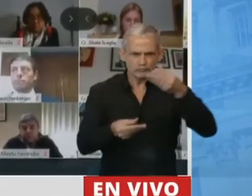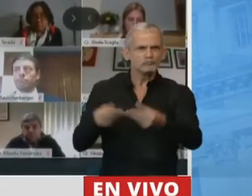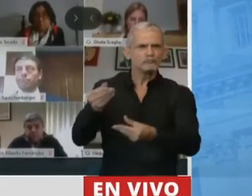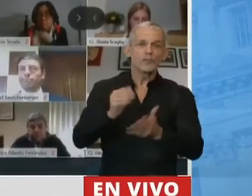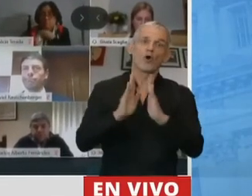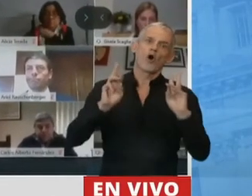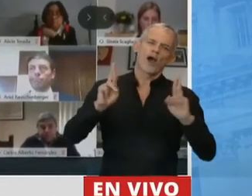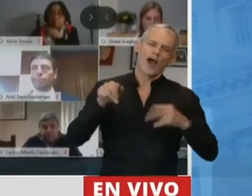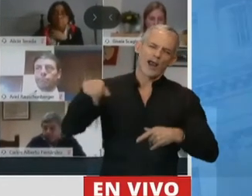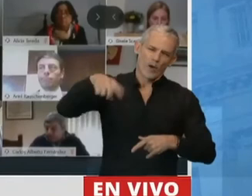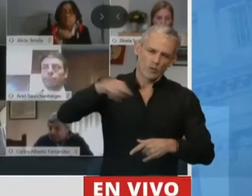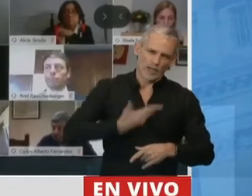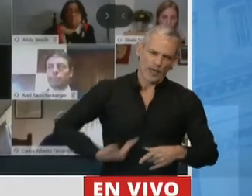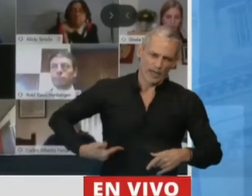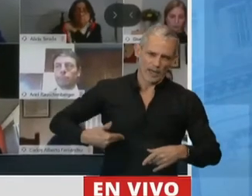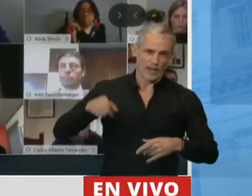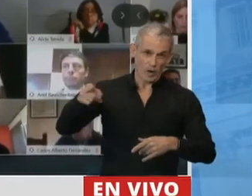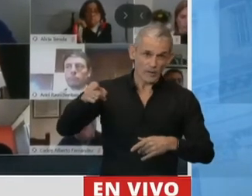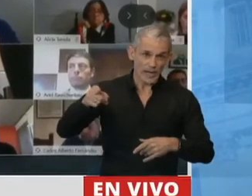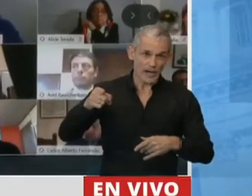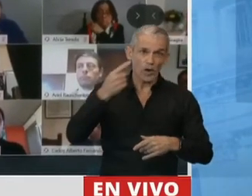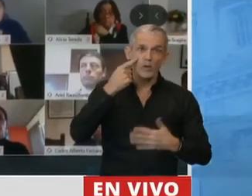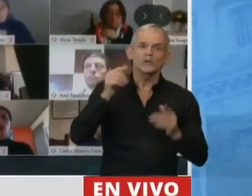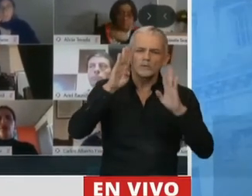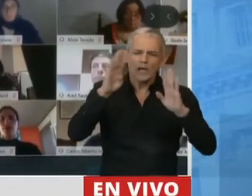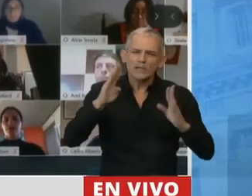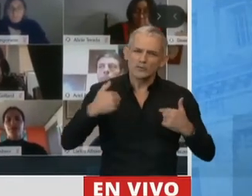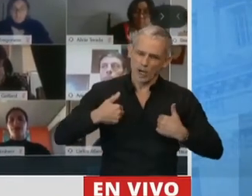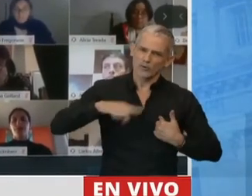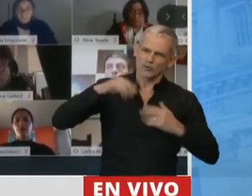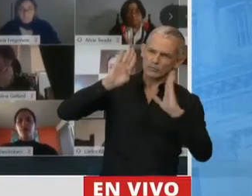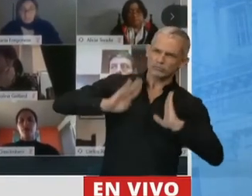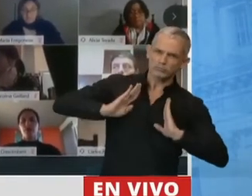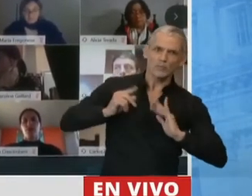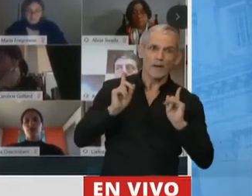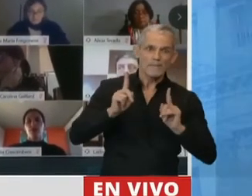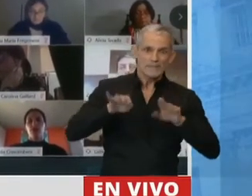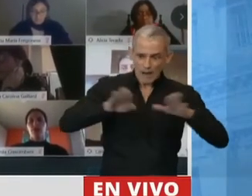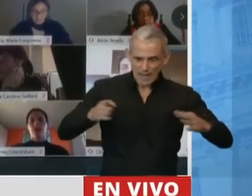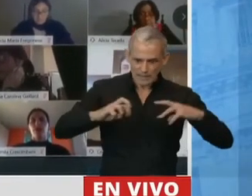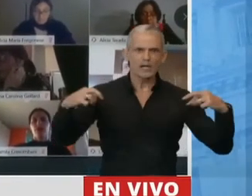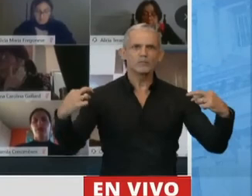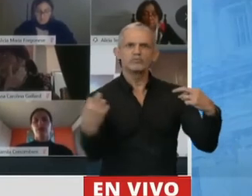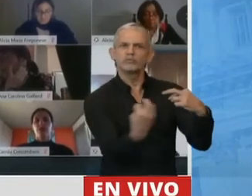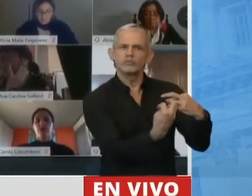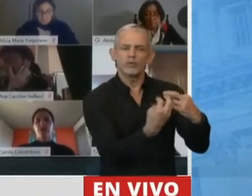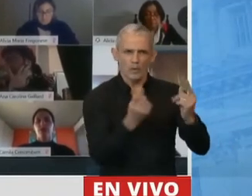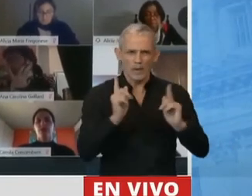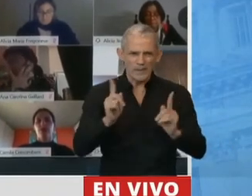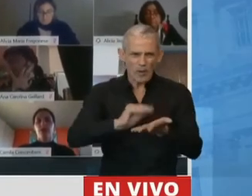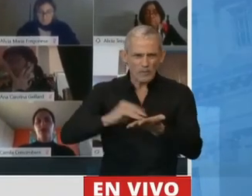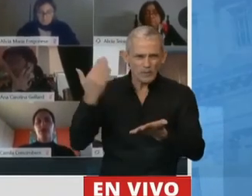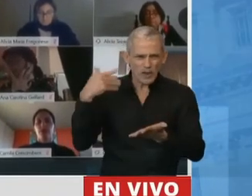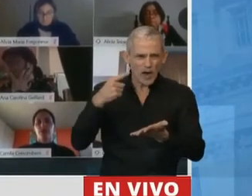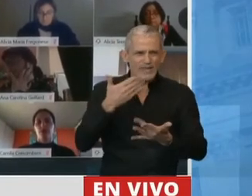parte de ustedes, la escucha suficiente, estar en una misma mesa y como dijeron diputados